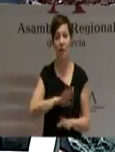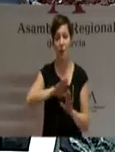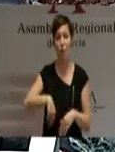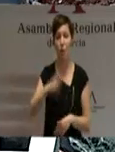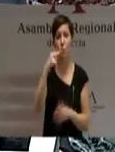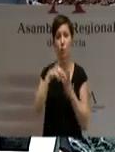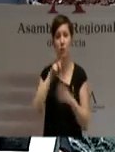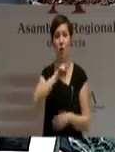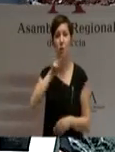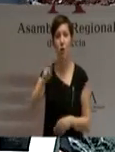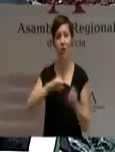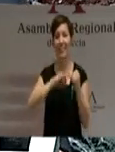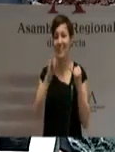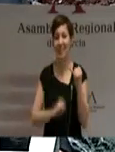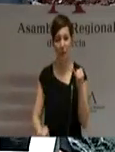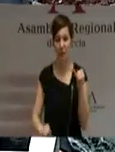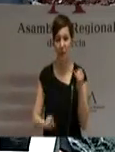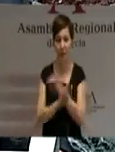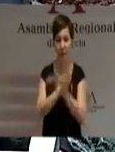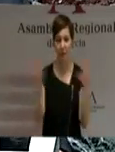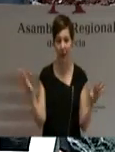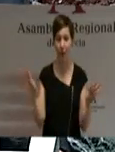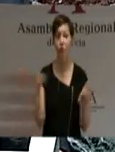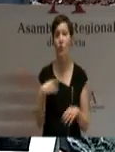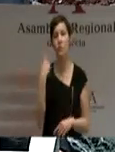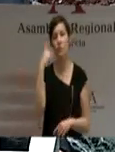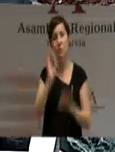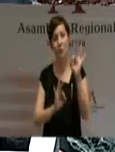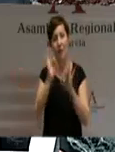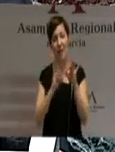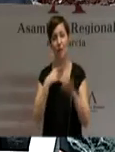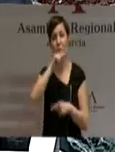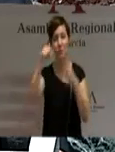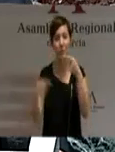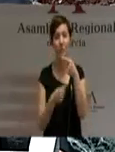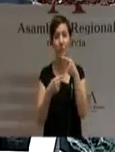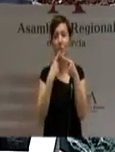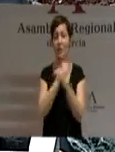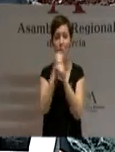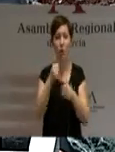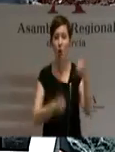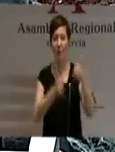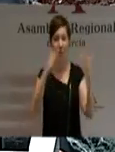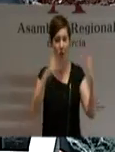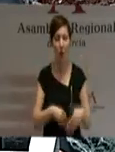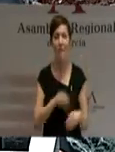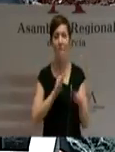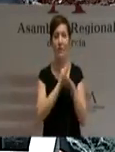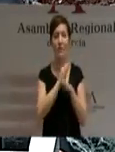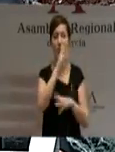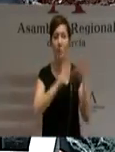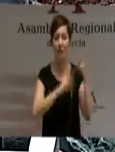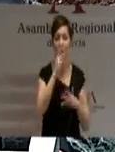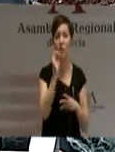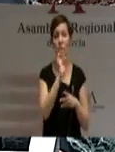de quiebra técnica. La prima de riesgo hacía imposible competir y acceder a la financiación de administraciones, empresas y